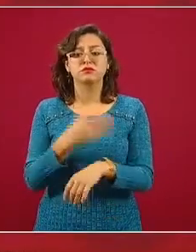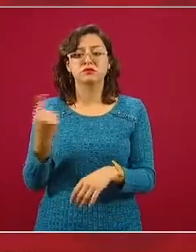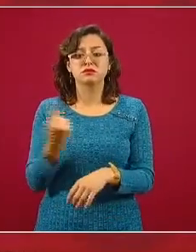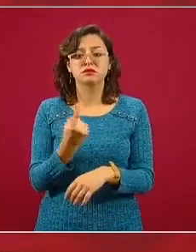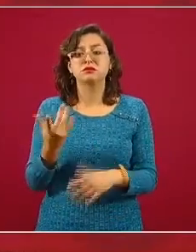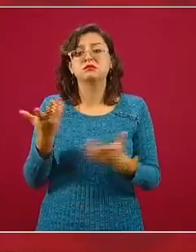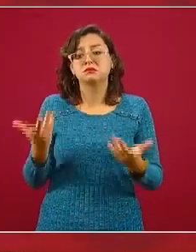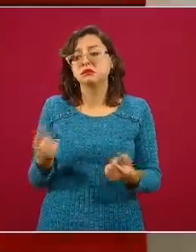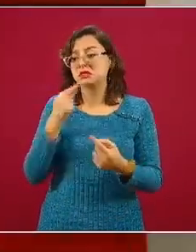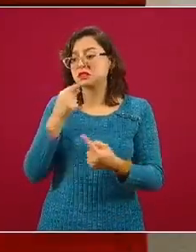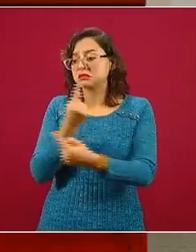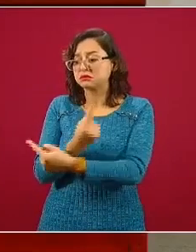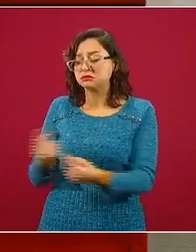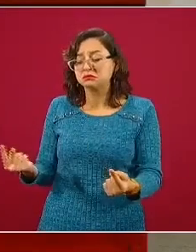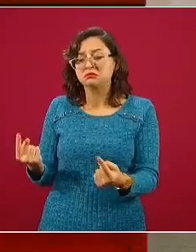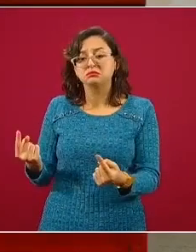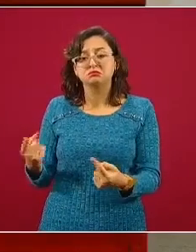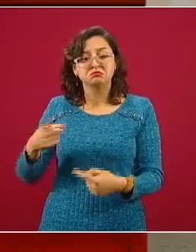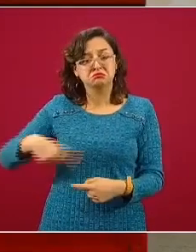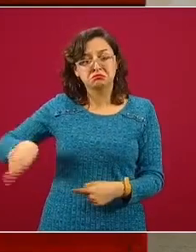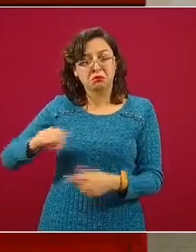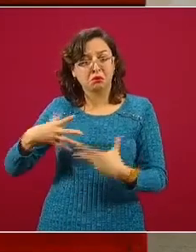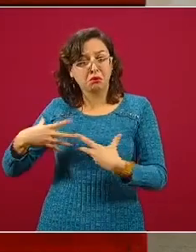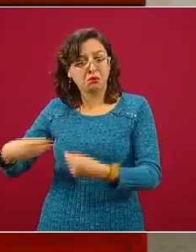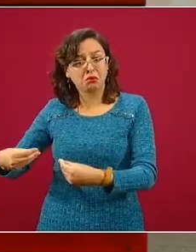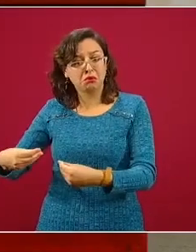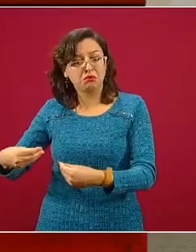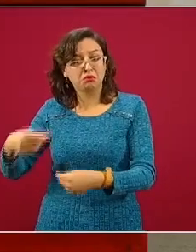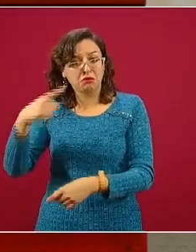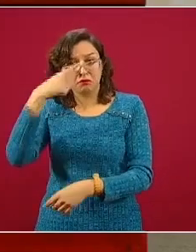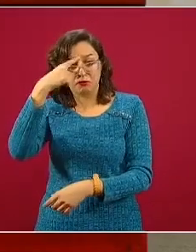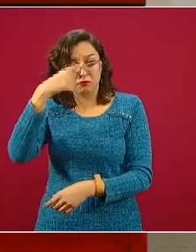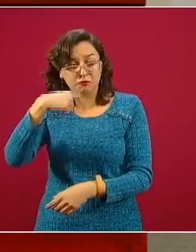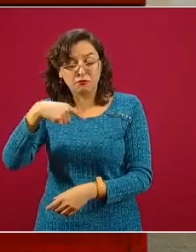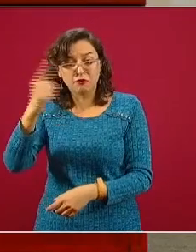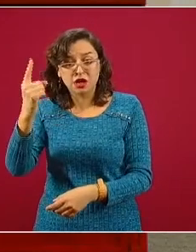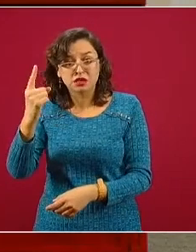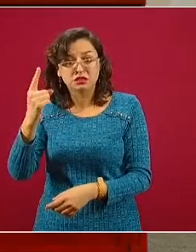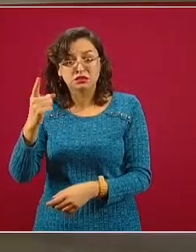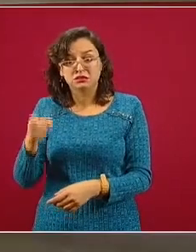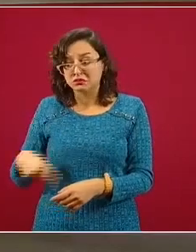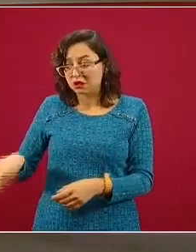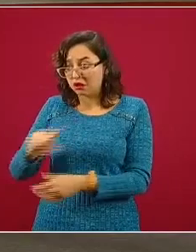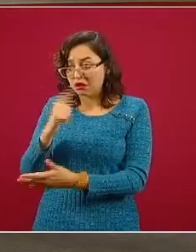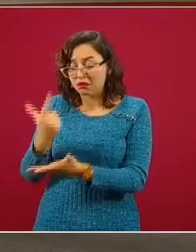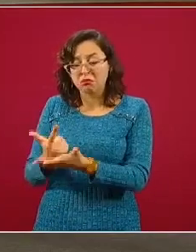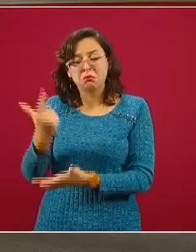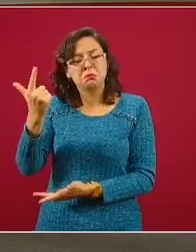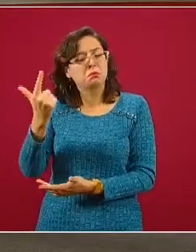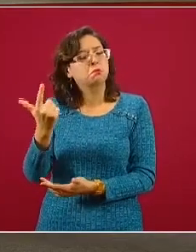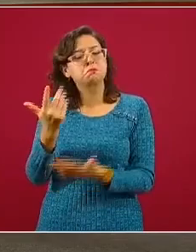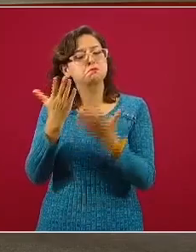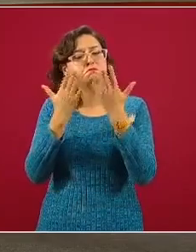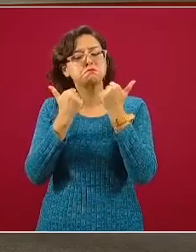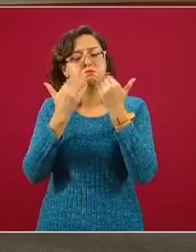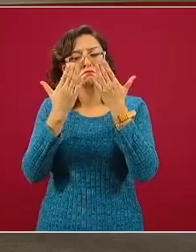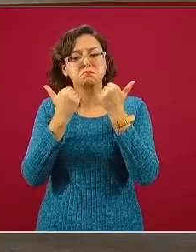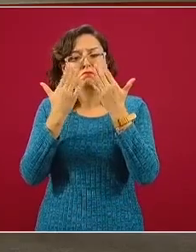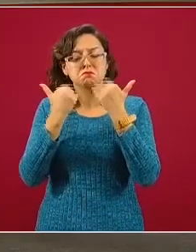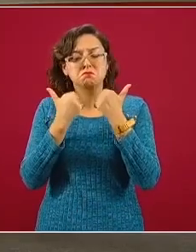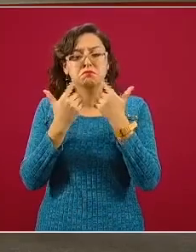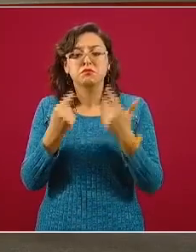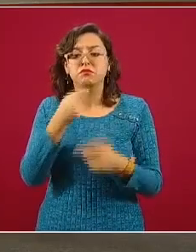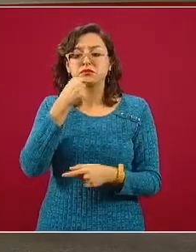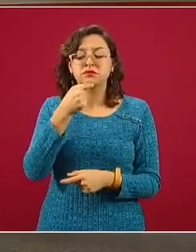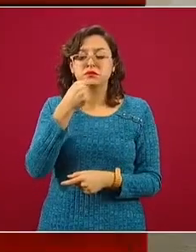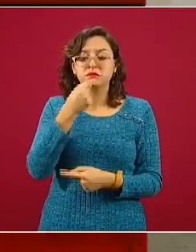de los niños y las niñas, no son una población que hoy conozcamos que es de un riesgo mayor. De hecho, en la medida que